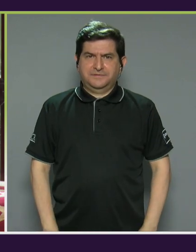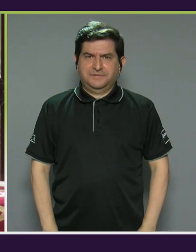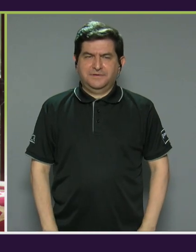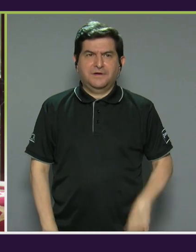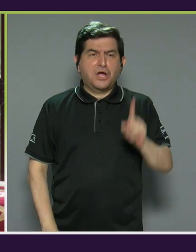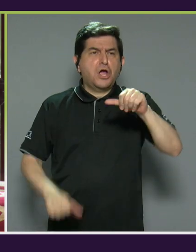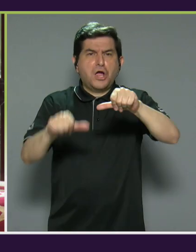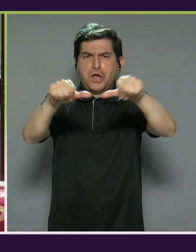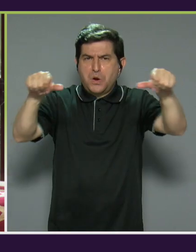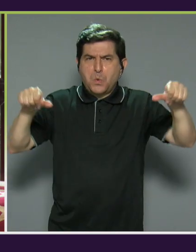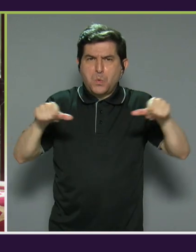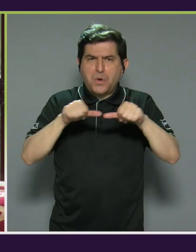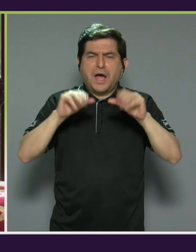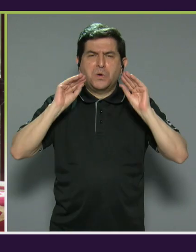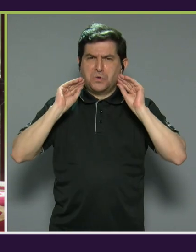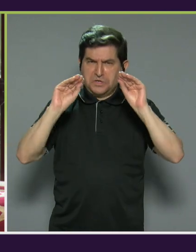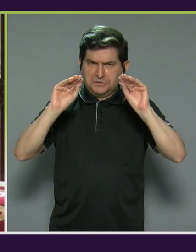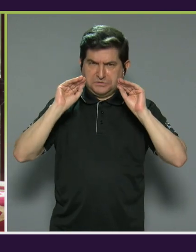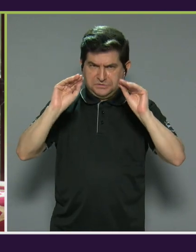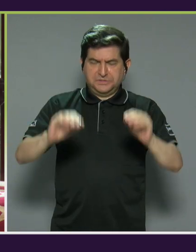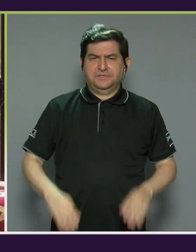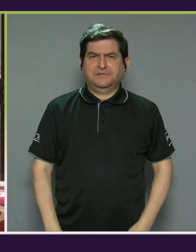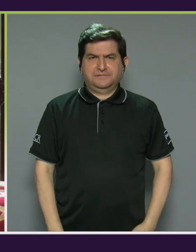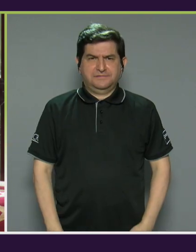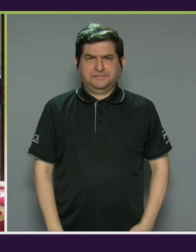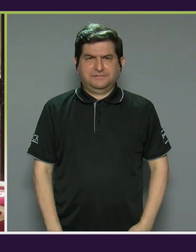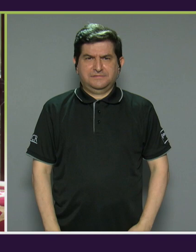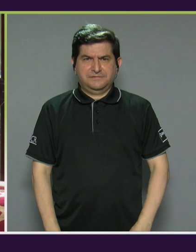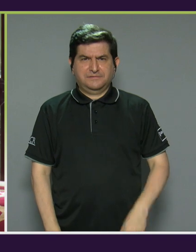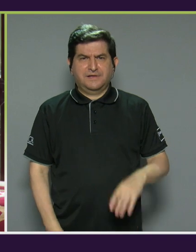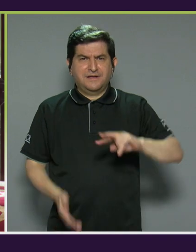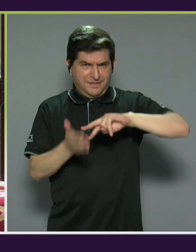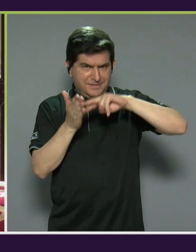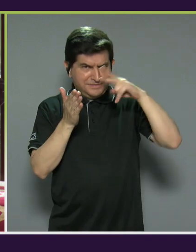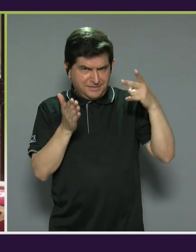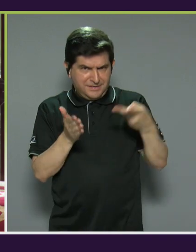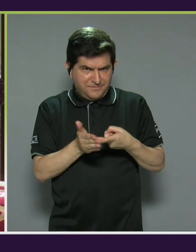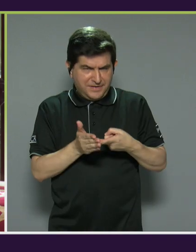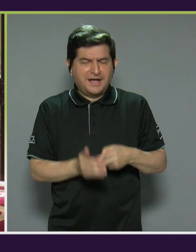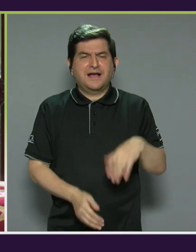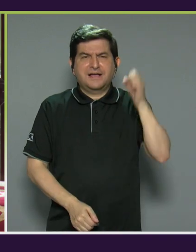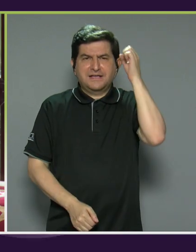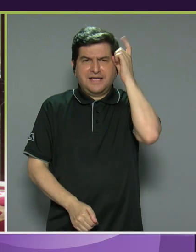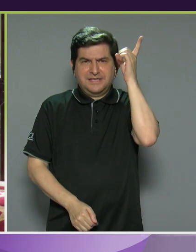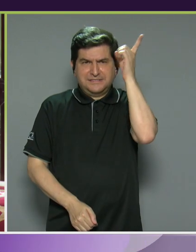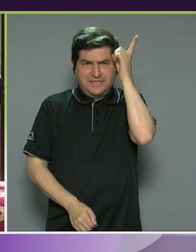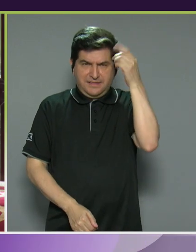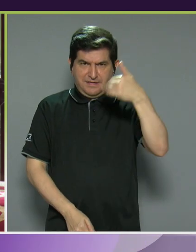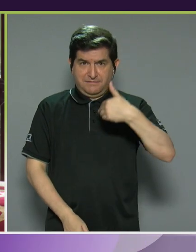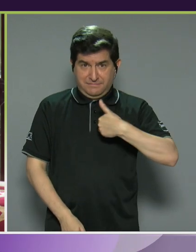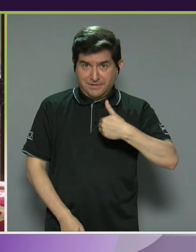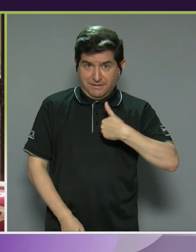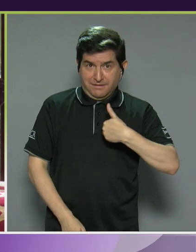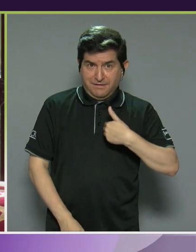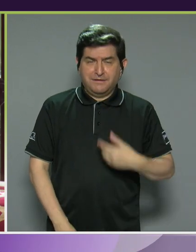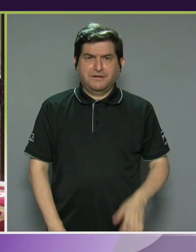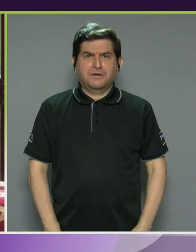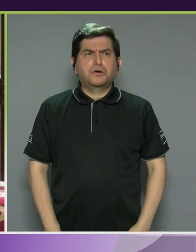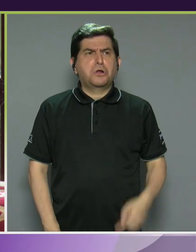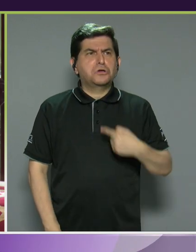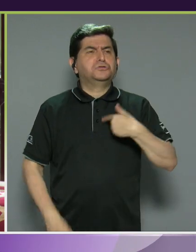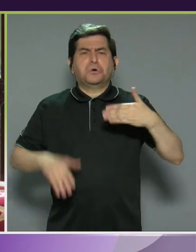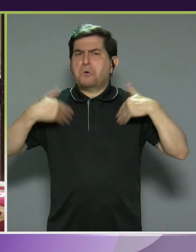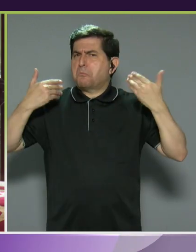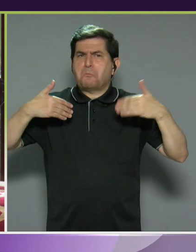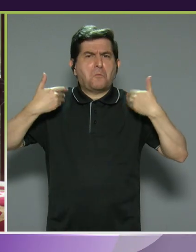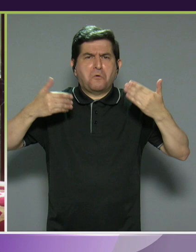una aula académica lo que es el tener síndrome de Down, yo estaría